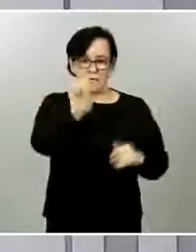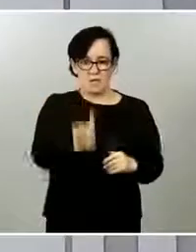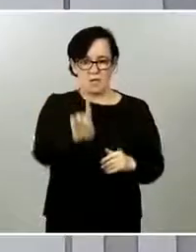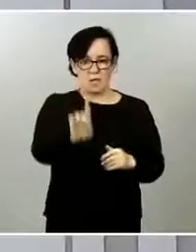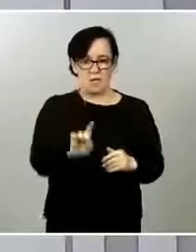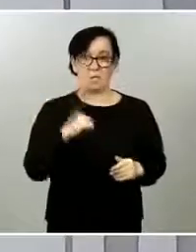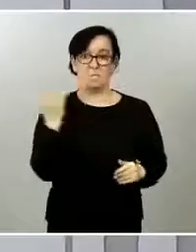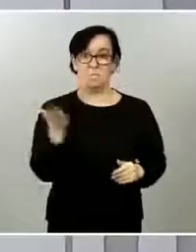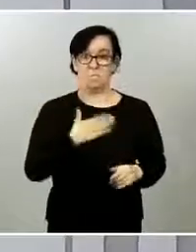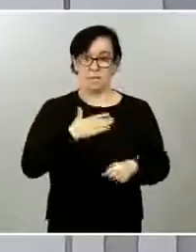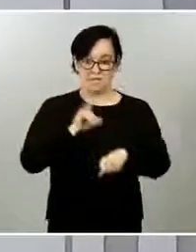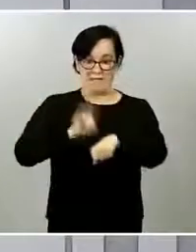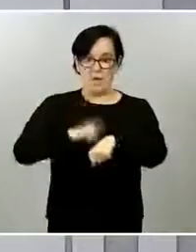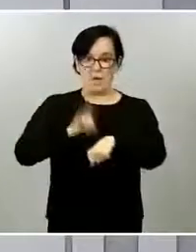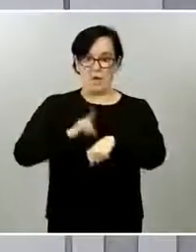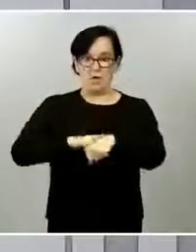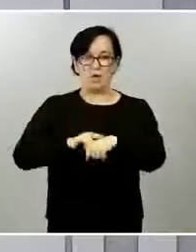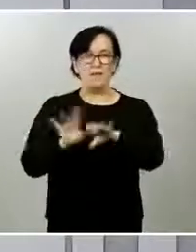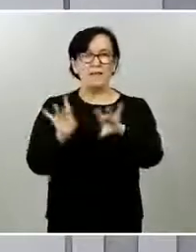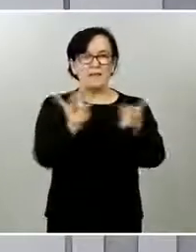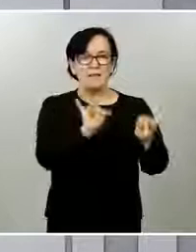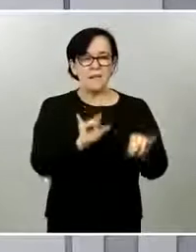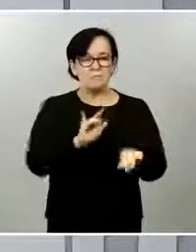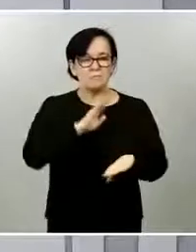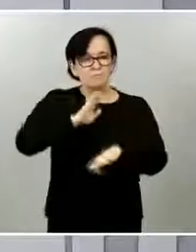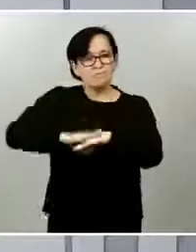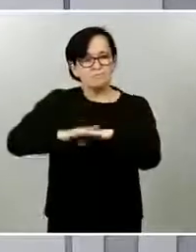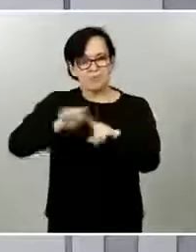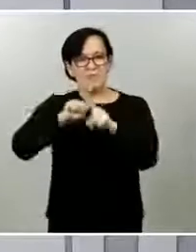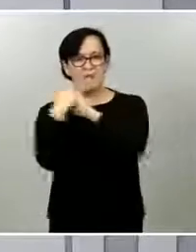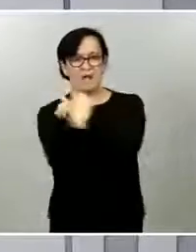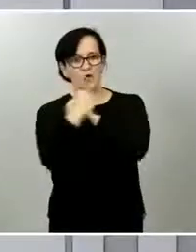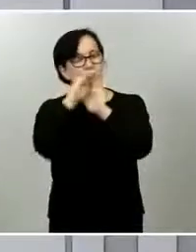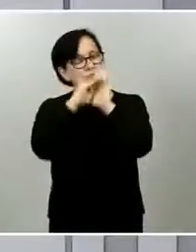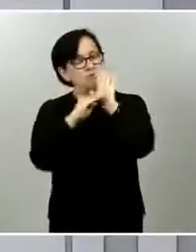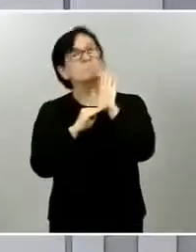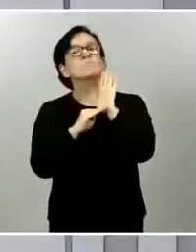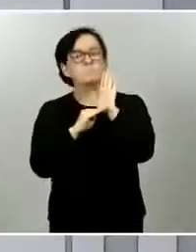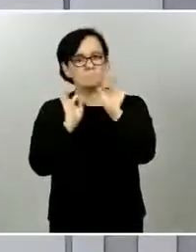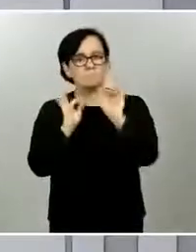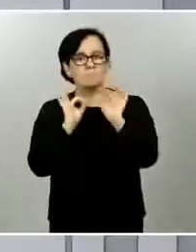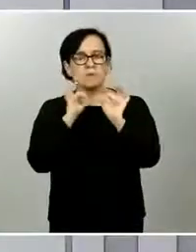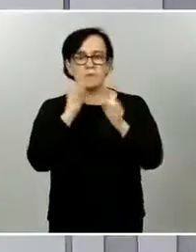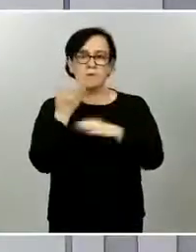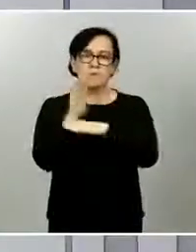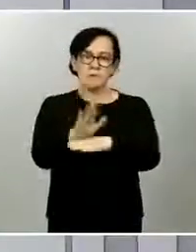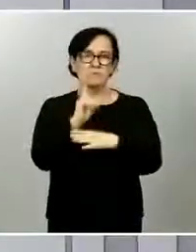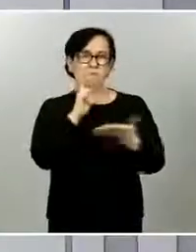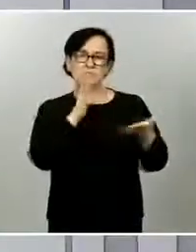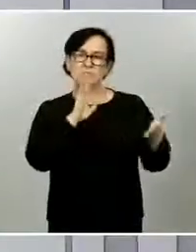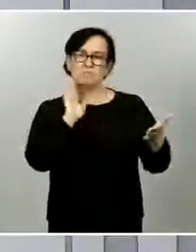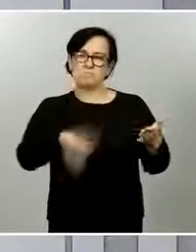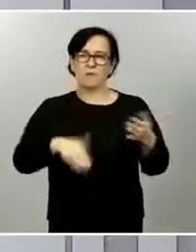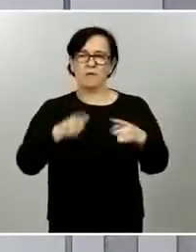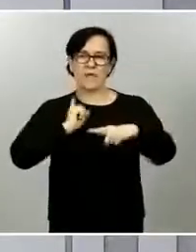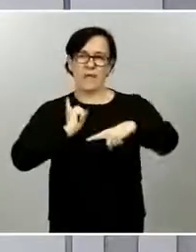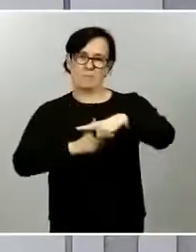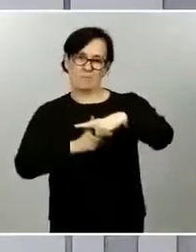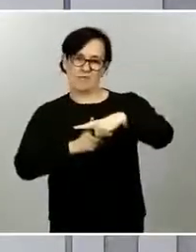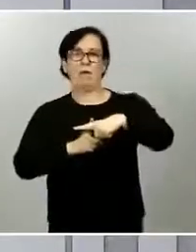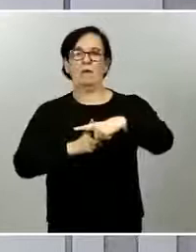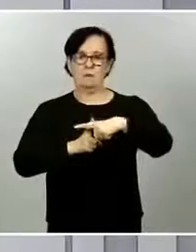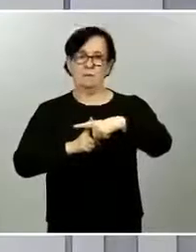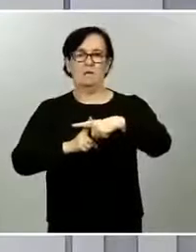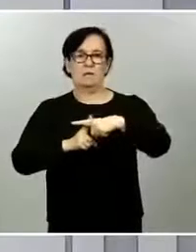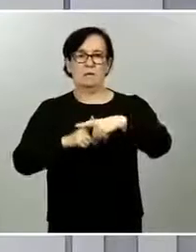tarea. Fruto de ese trabajo, de ese análisis, se ha establecido la apertura a la fase 1, desde mañana lunes,